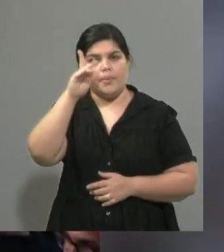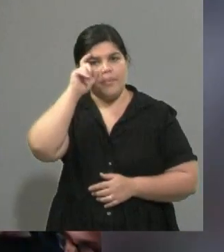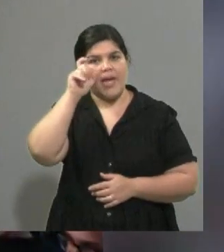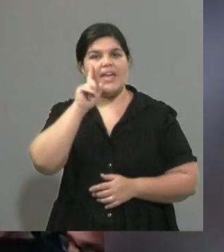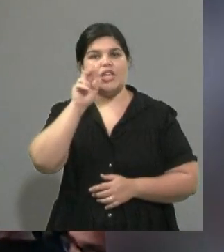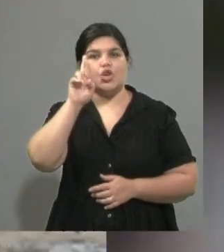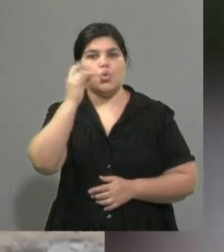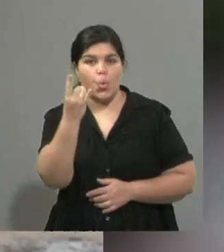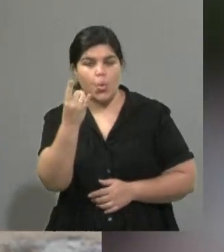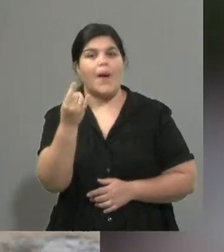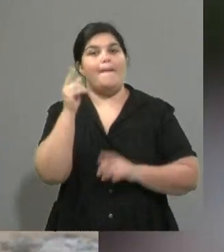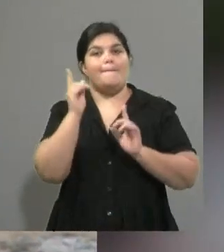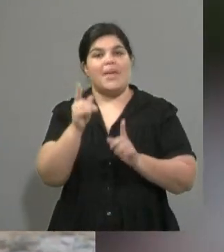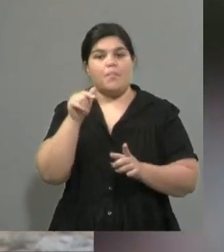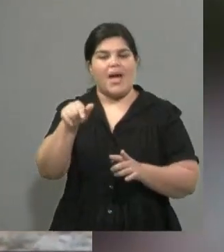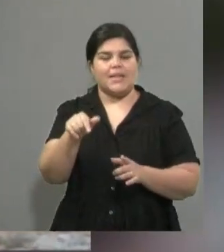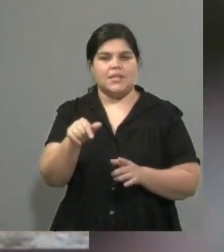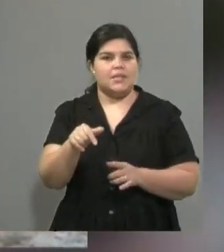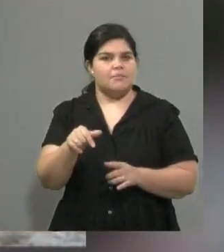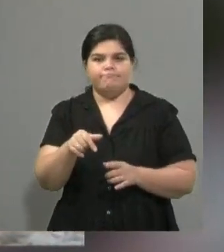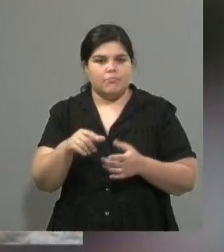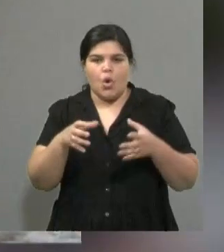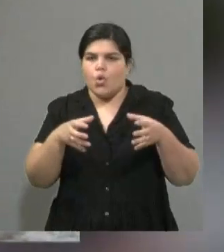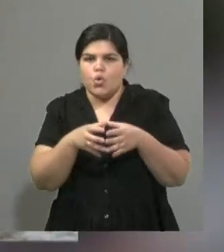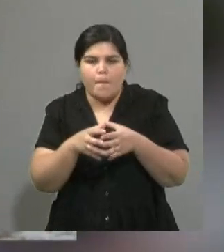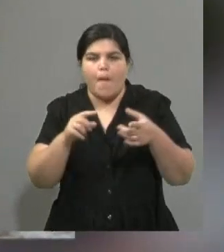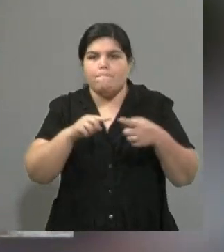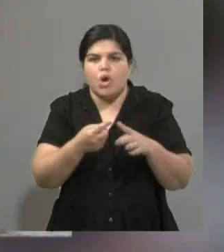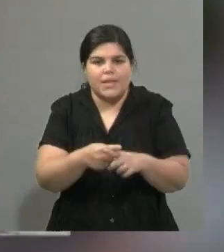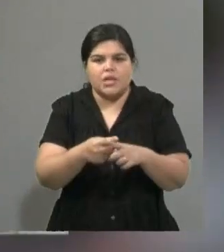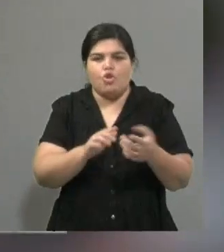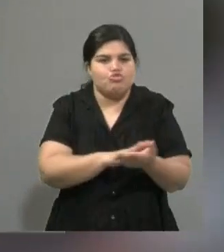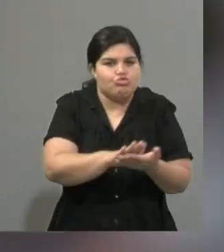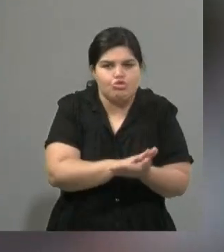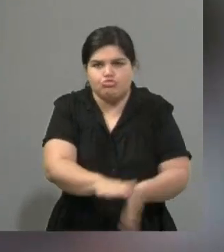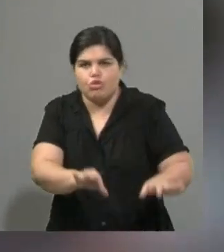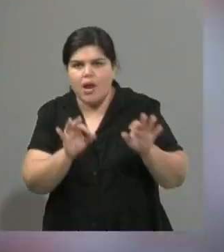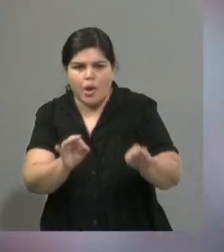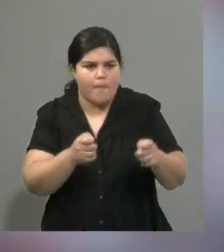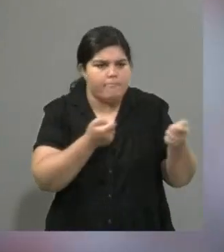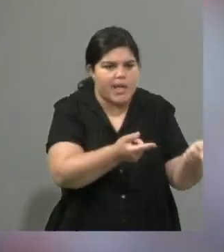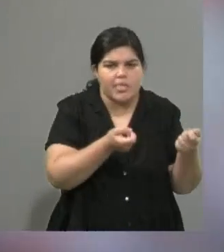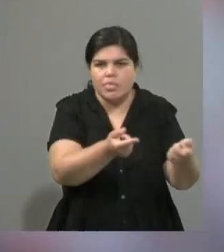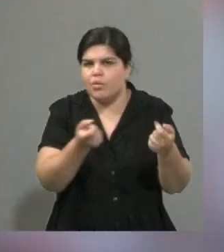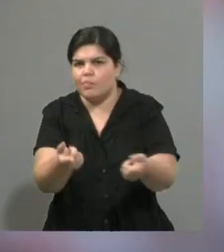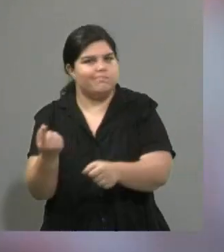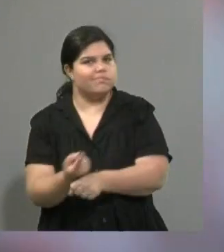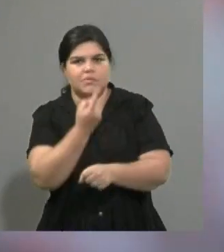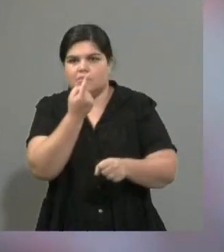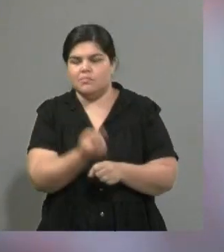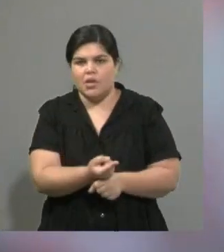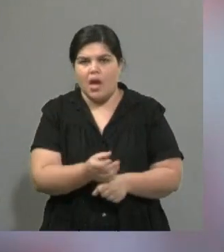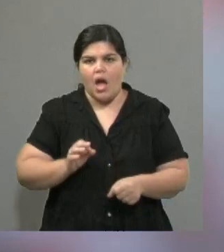un sistema político que no puede solucionar todos los problemas que viene creando desde ya desde antes de 2019